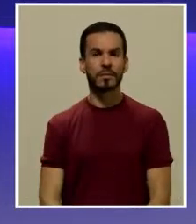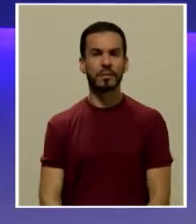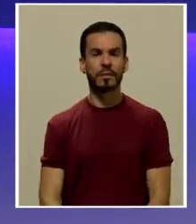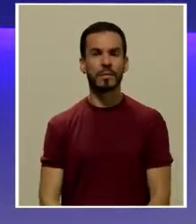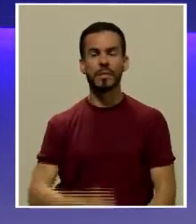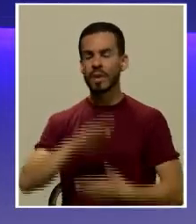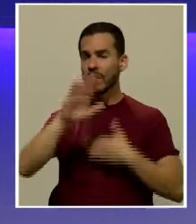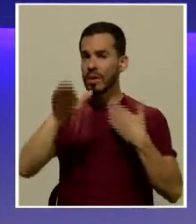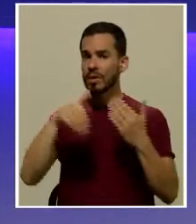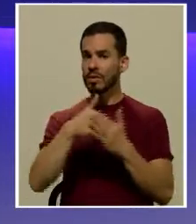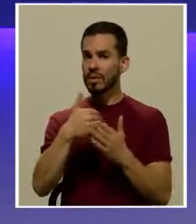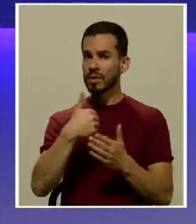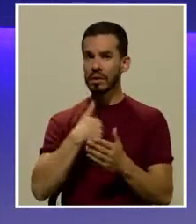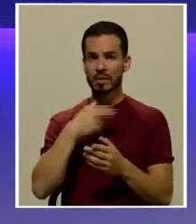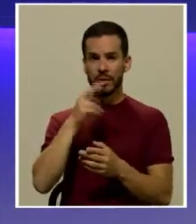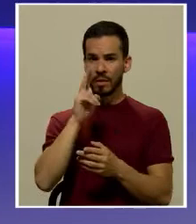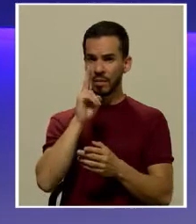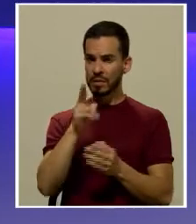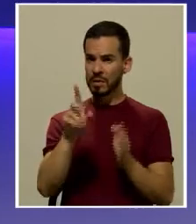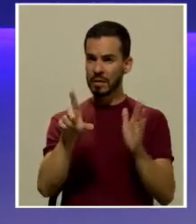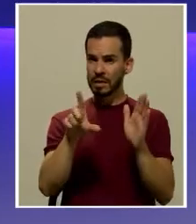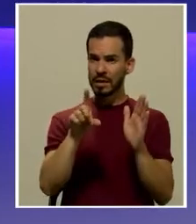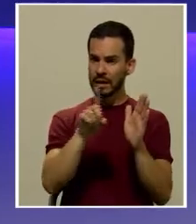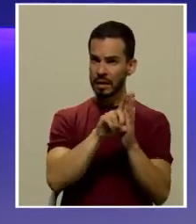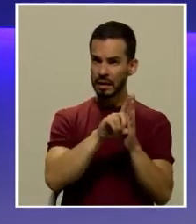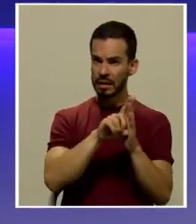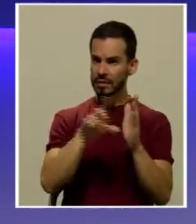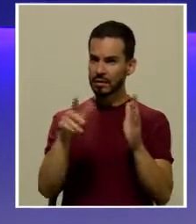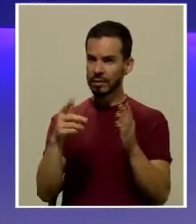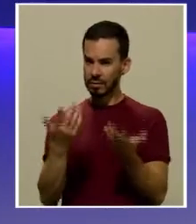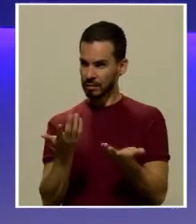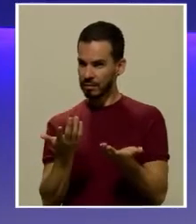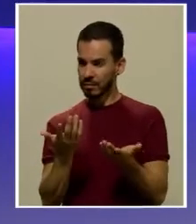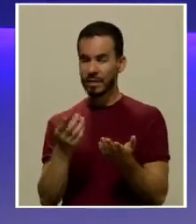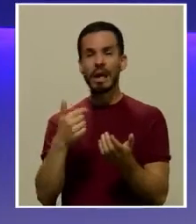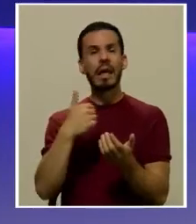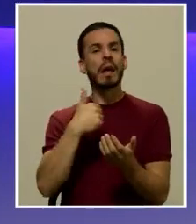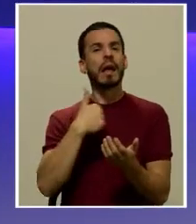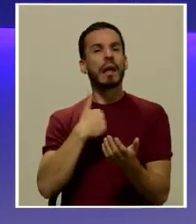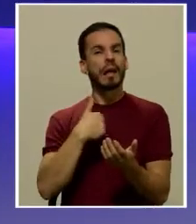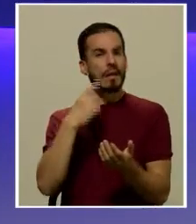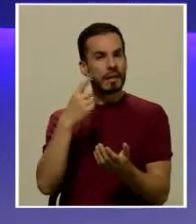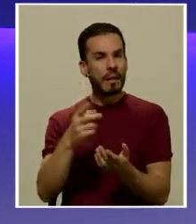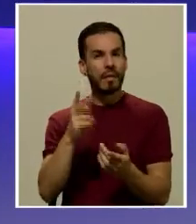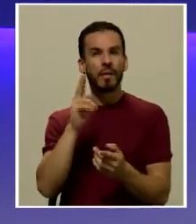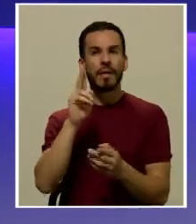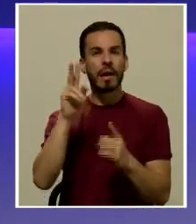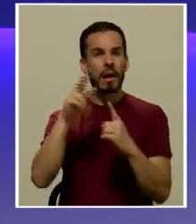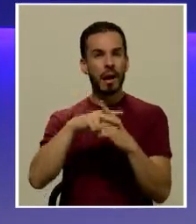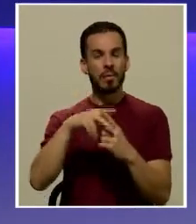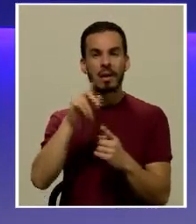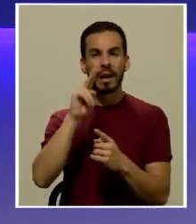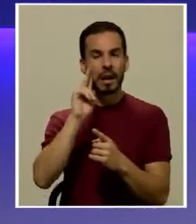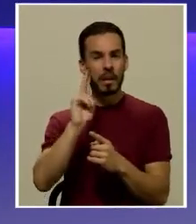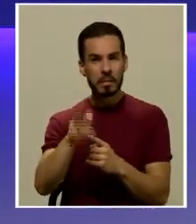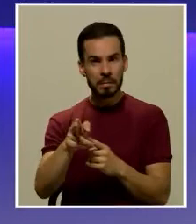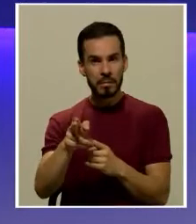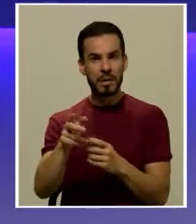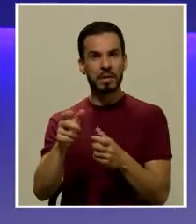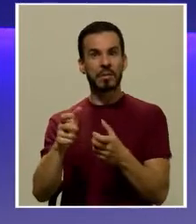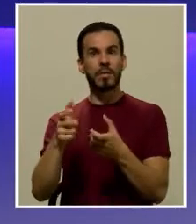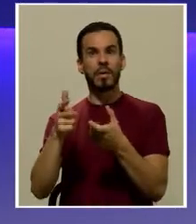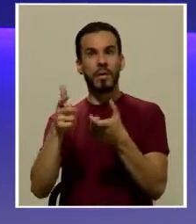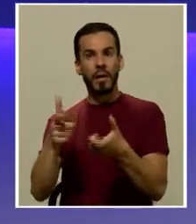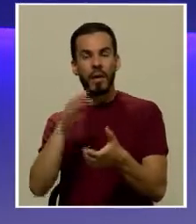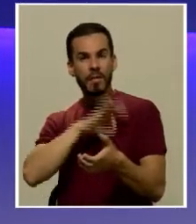Todos tenemos los mismos derechos ante la ley. Se deben aplicar las mismas garantías para